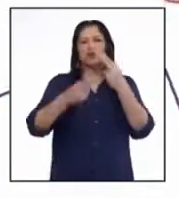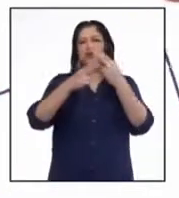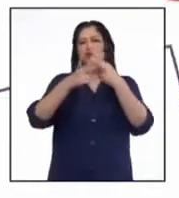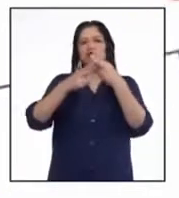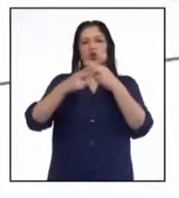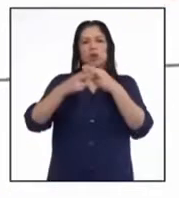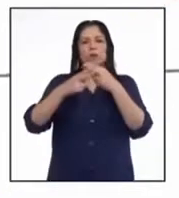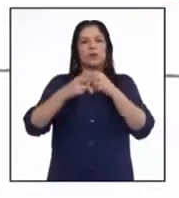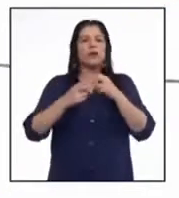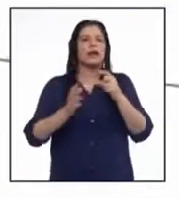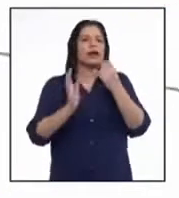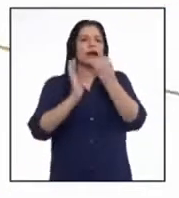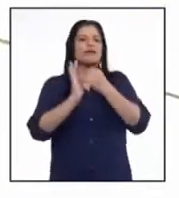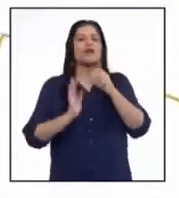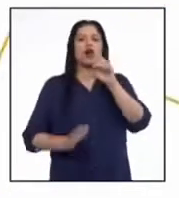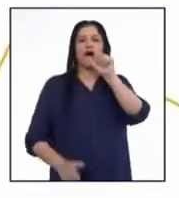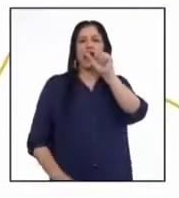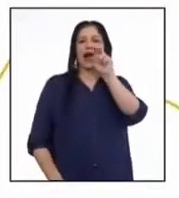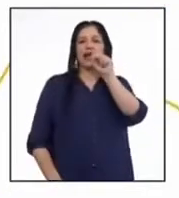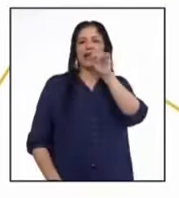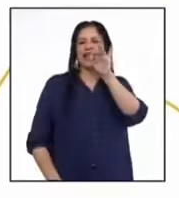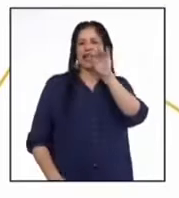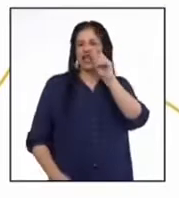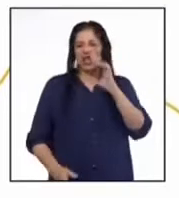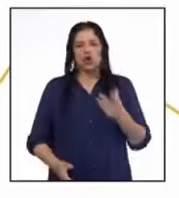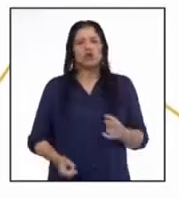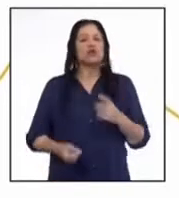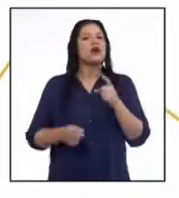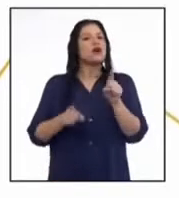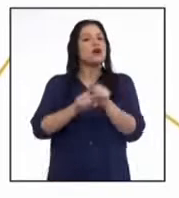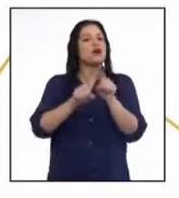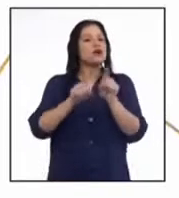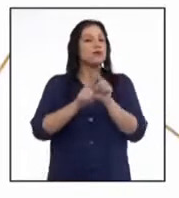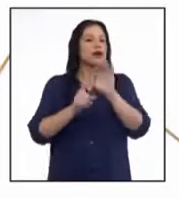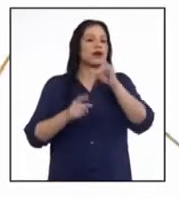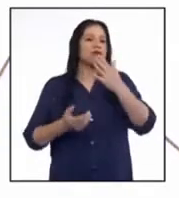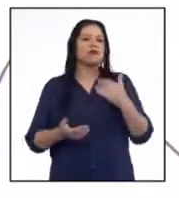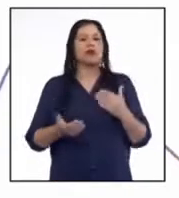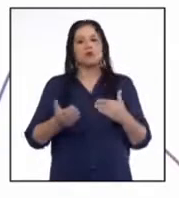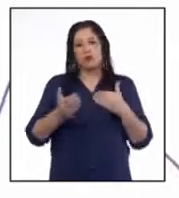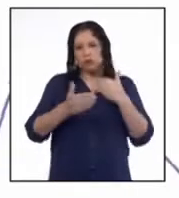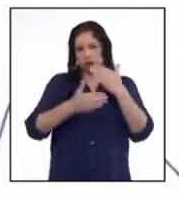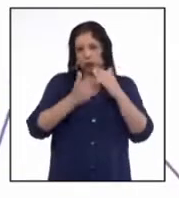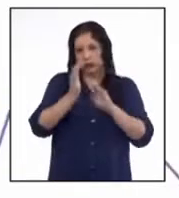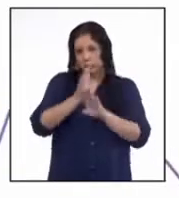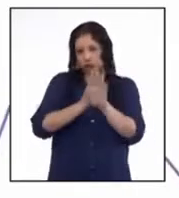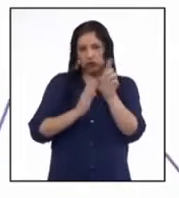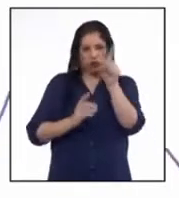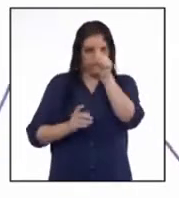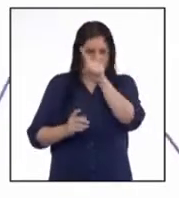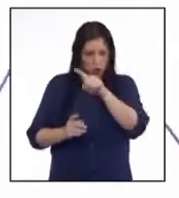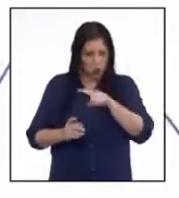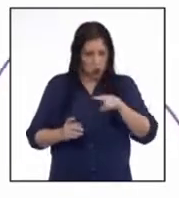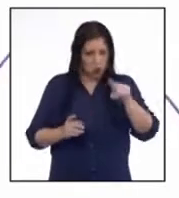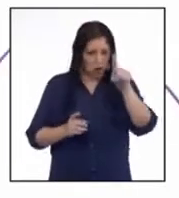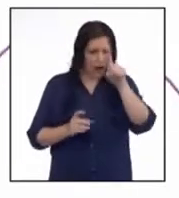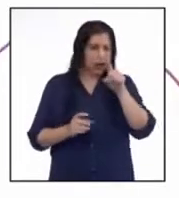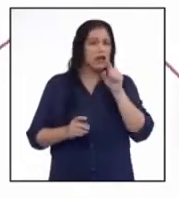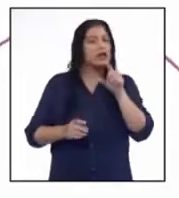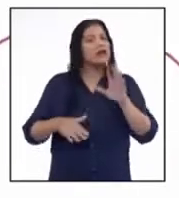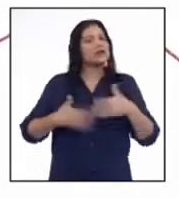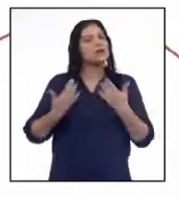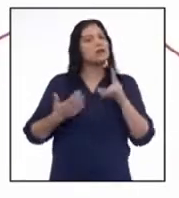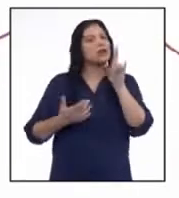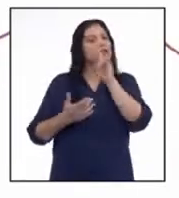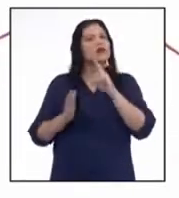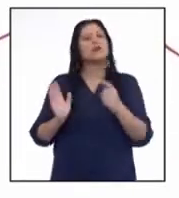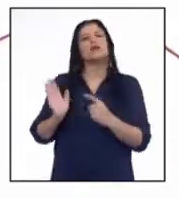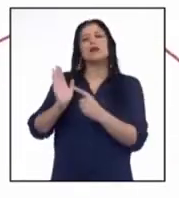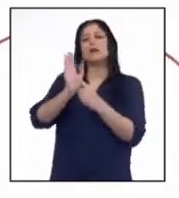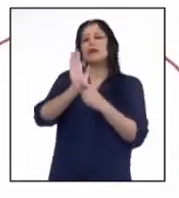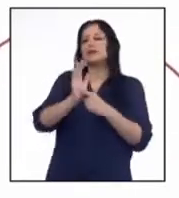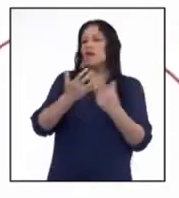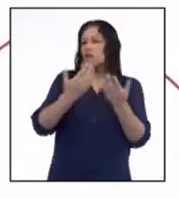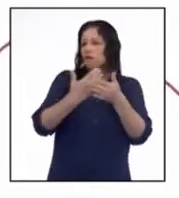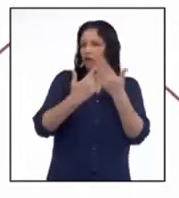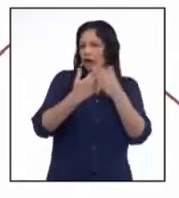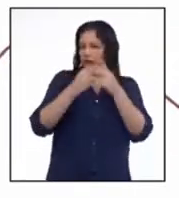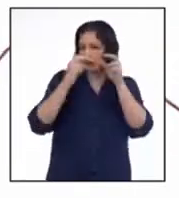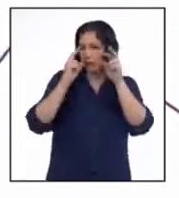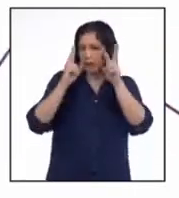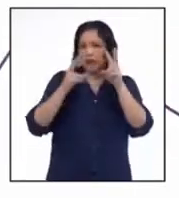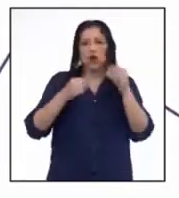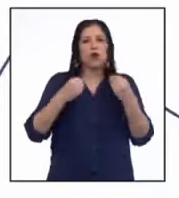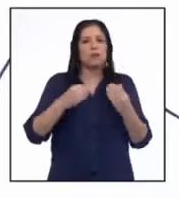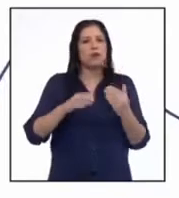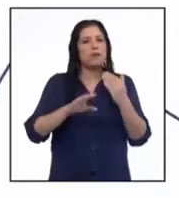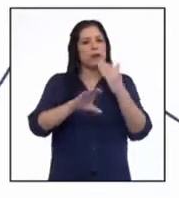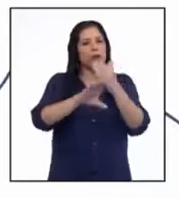conoce como gráfico de anillos o también como gráfico de progreso circular. Es útil para mostrar visualmente el